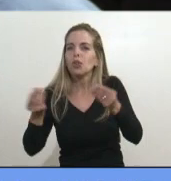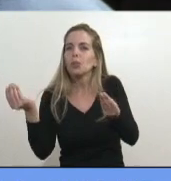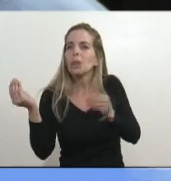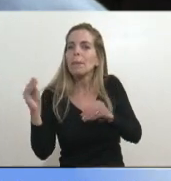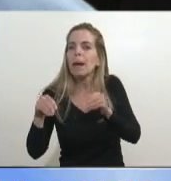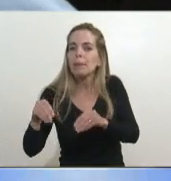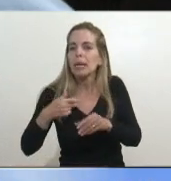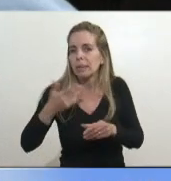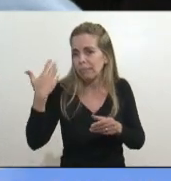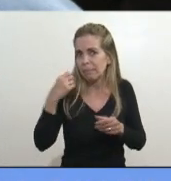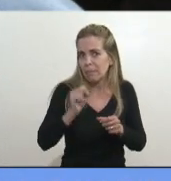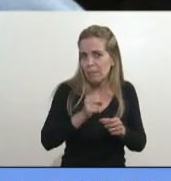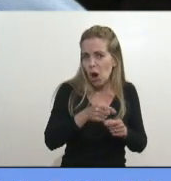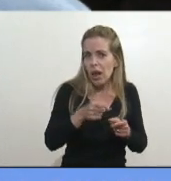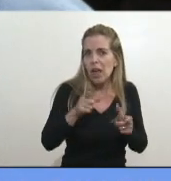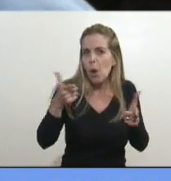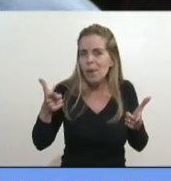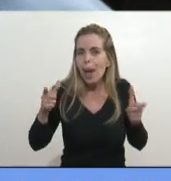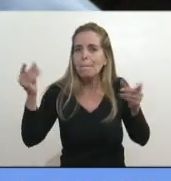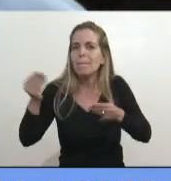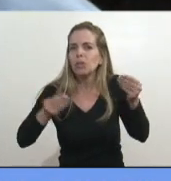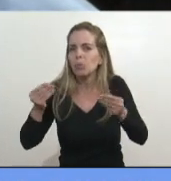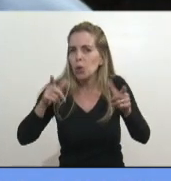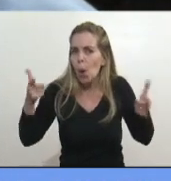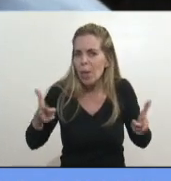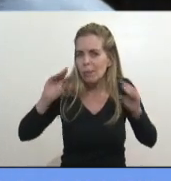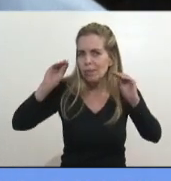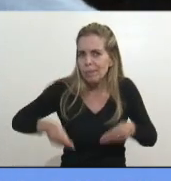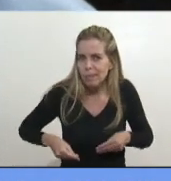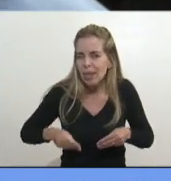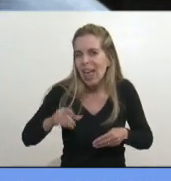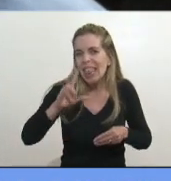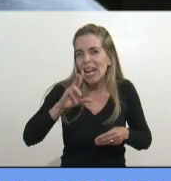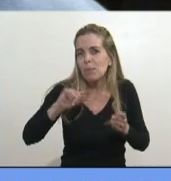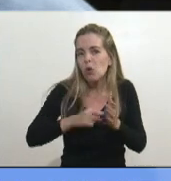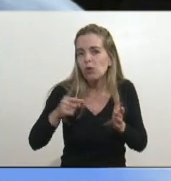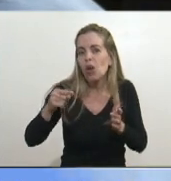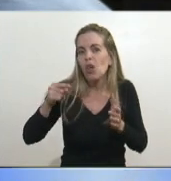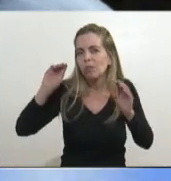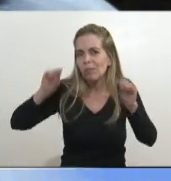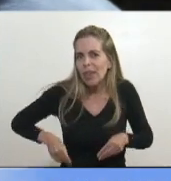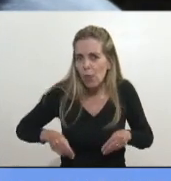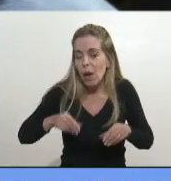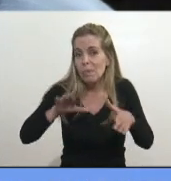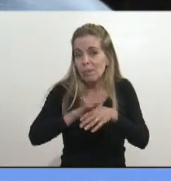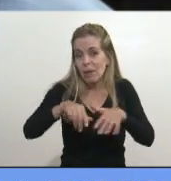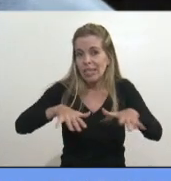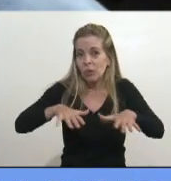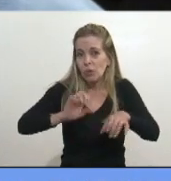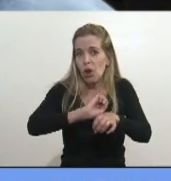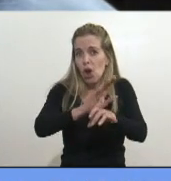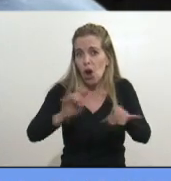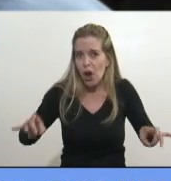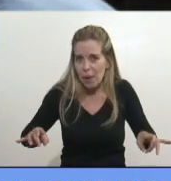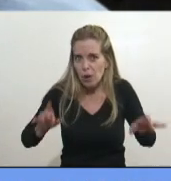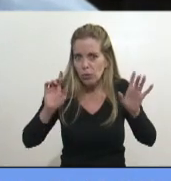no teníamos presupuesto, estábamos en default, 3 mil puntos default teníamos, y estamos en medio de una pandemia, y